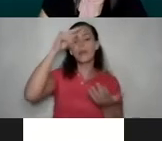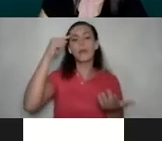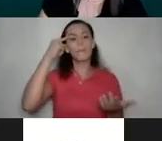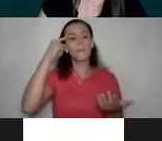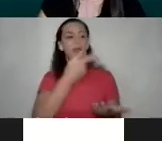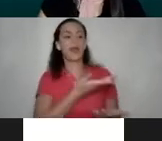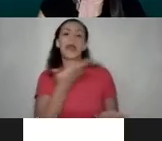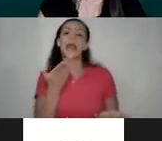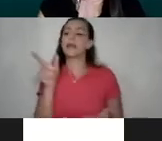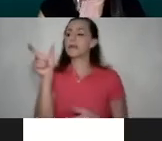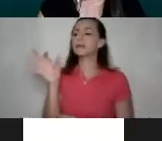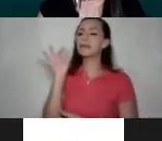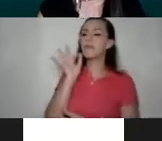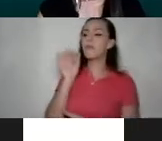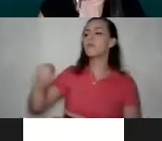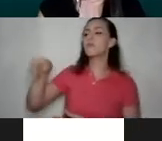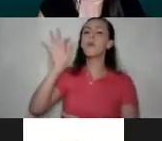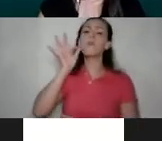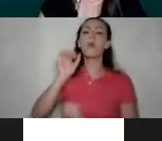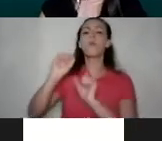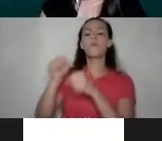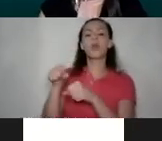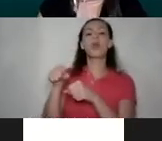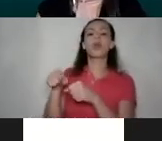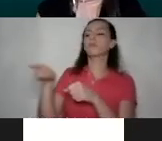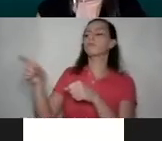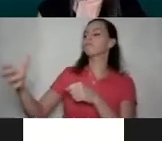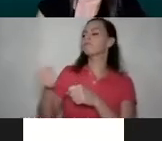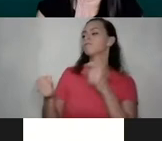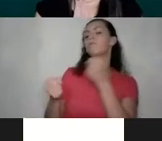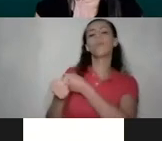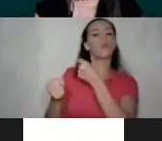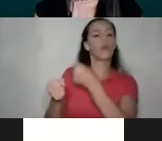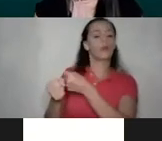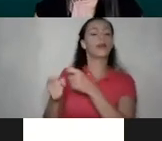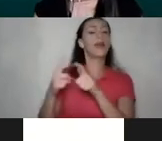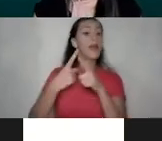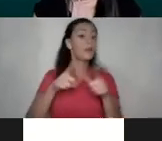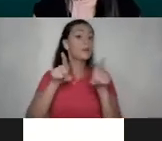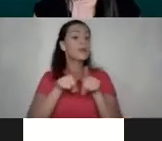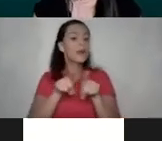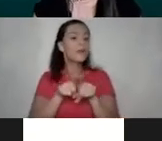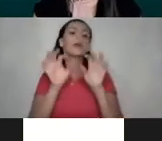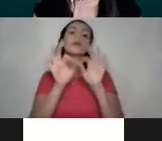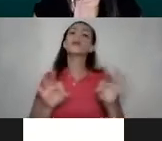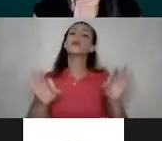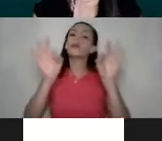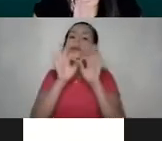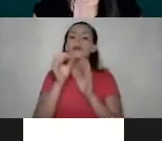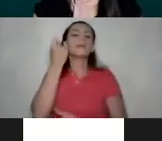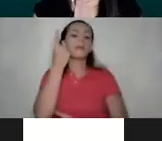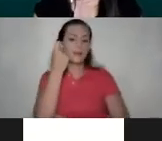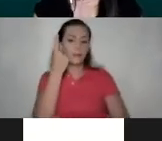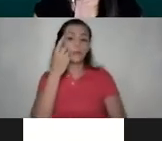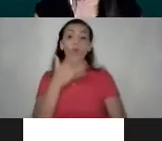esa mujer o esas mujeres pueden ser o deben ser sujetas de violencia. Y también es muy importante entender que